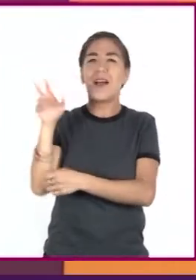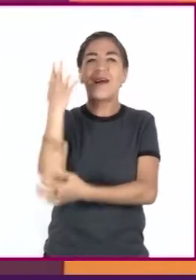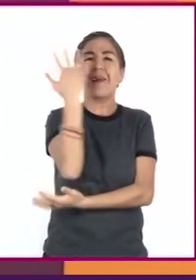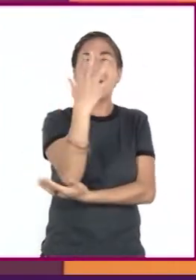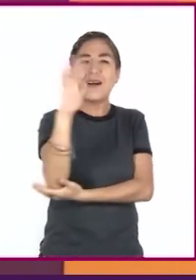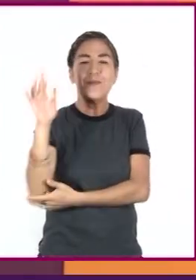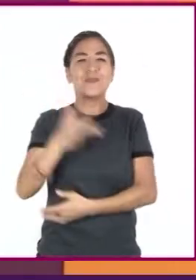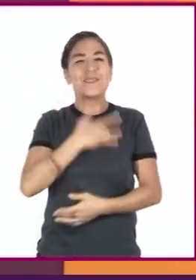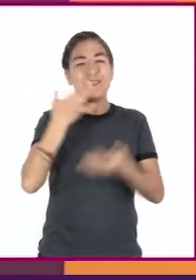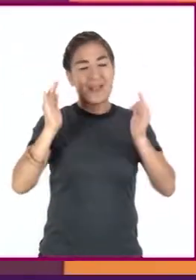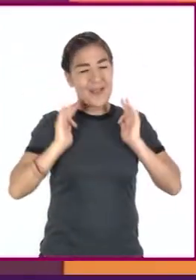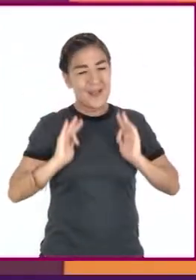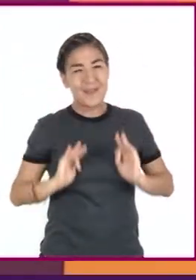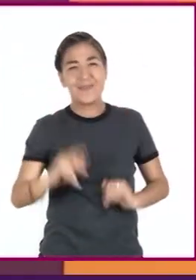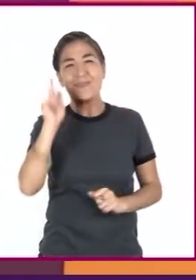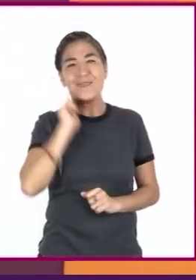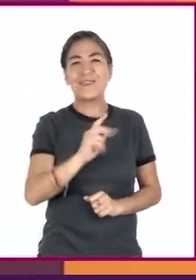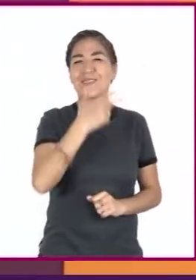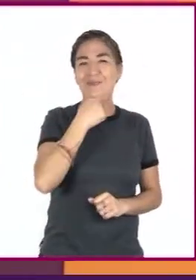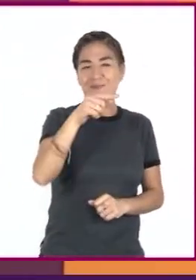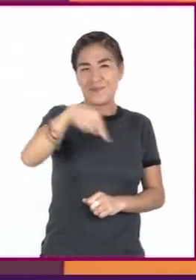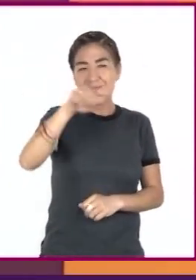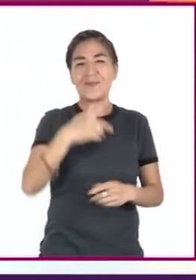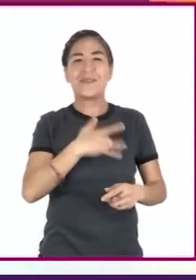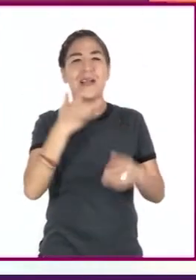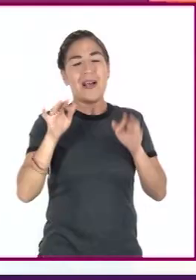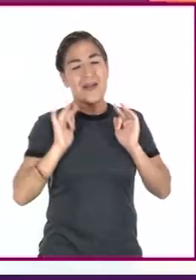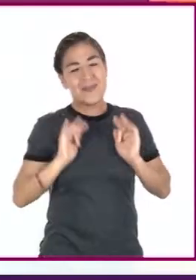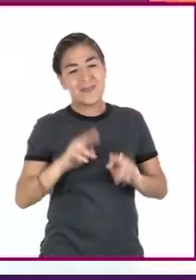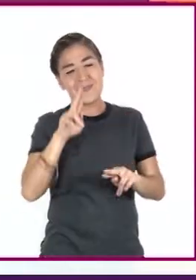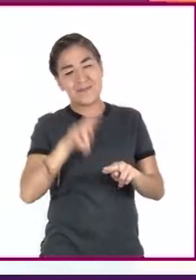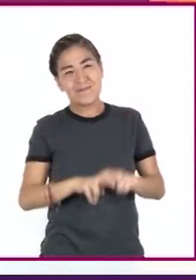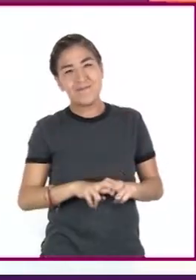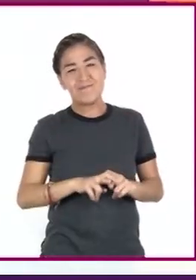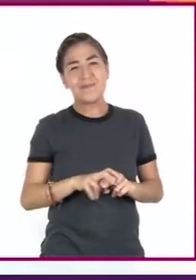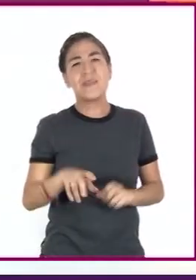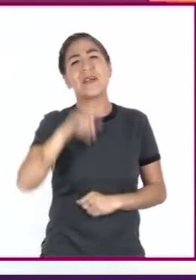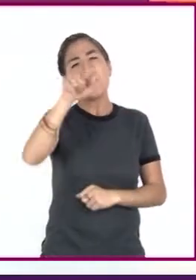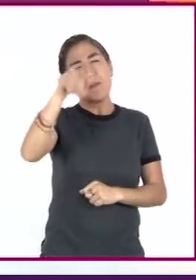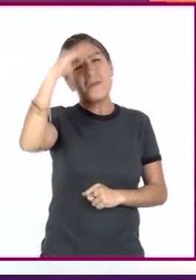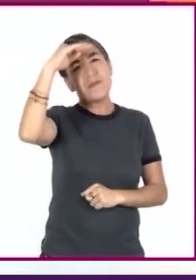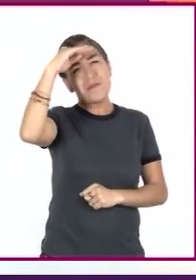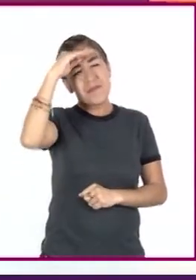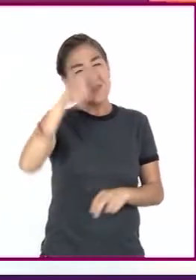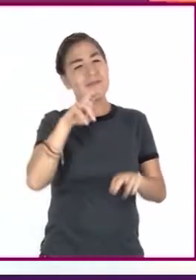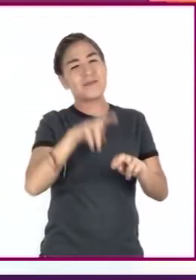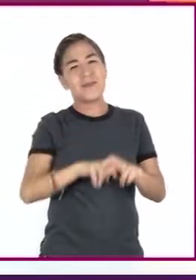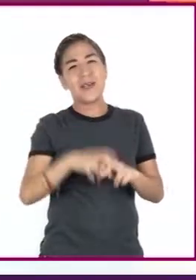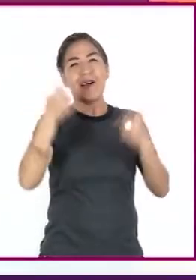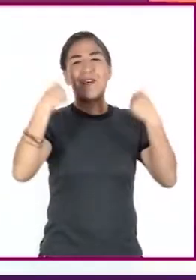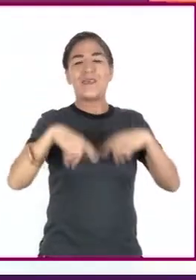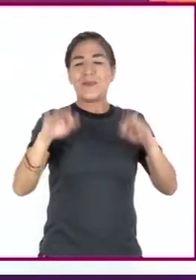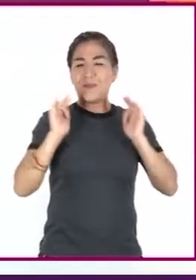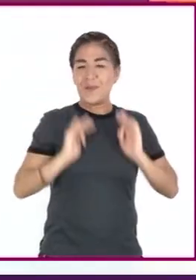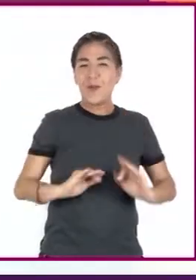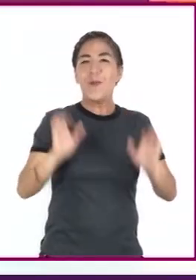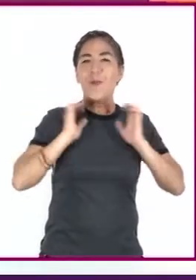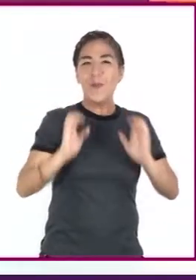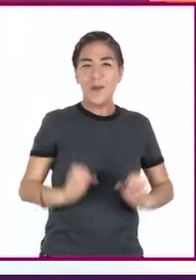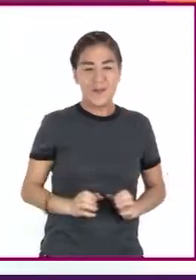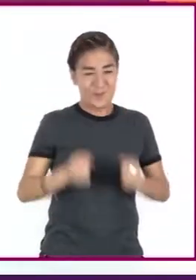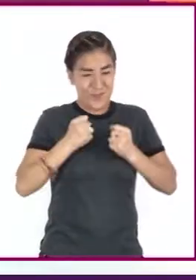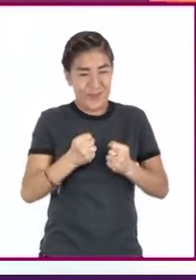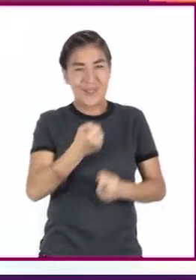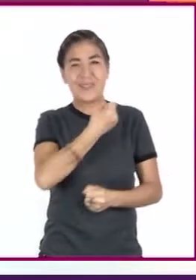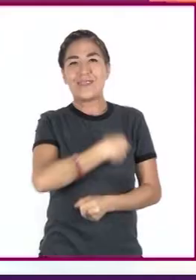tranquilas, tranquilos y relajados. Y piensan en lo bien que sienten su cuerpo. Fuerte y